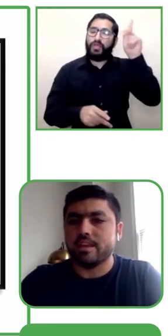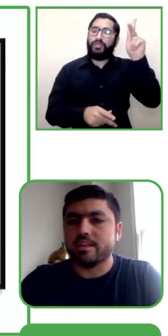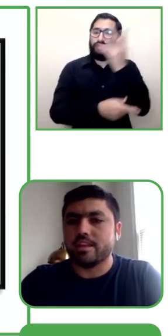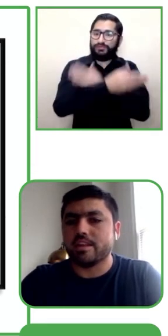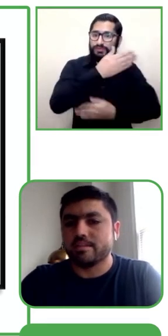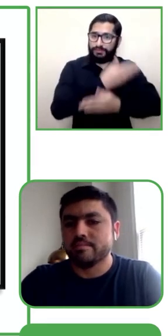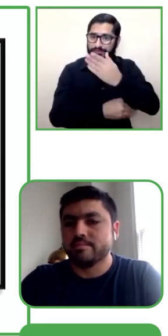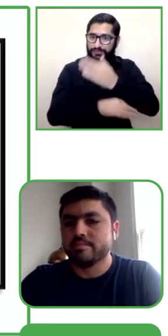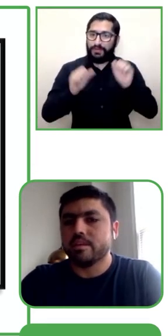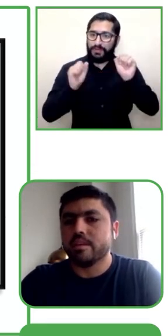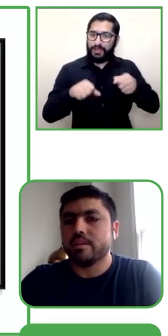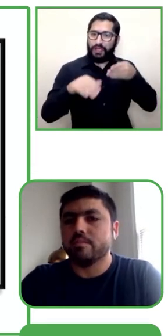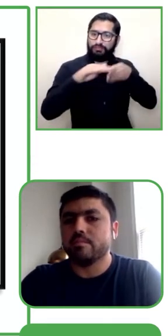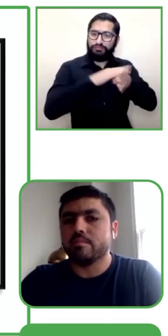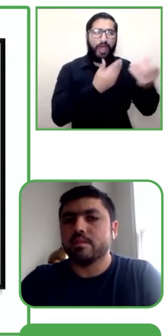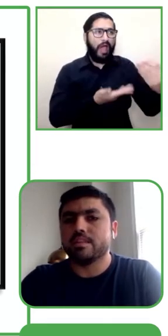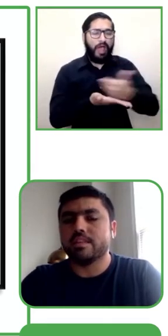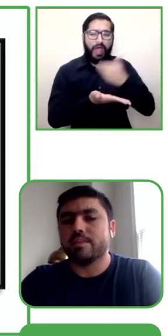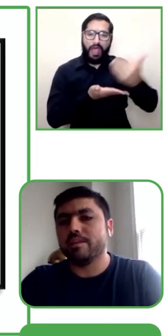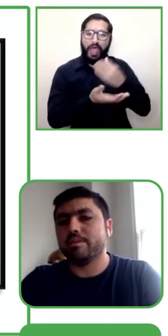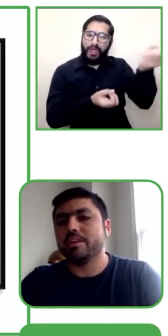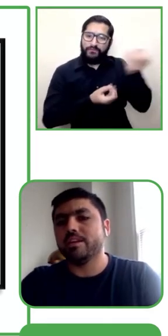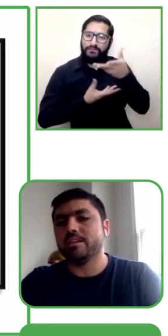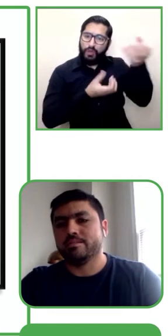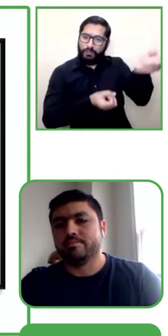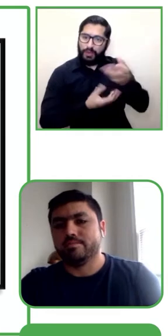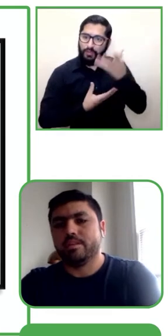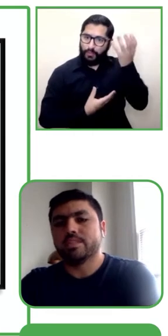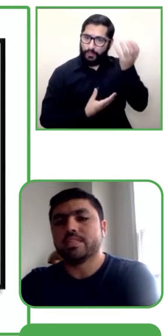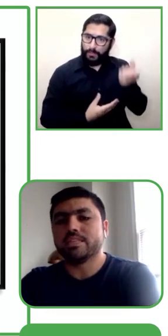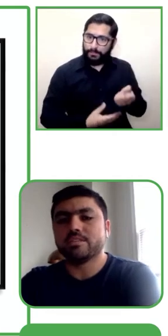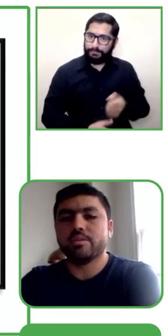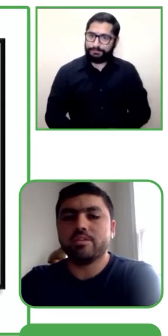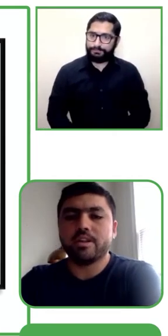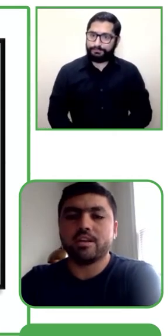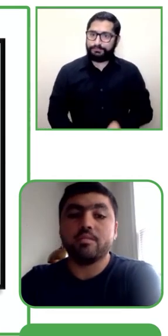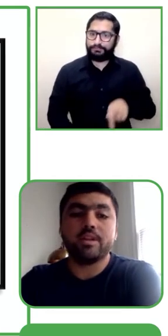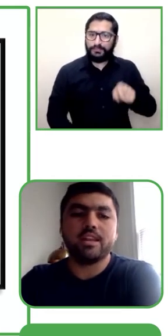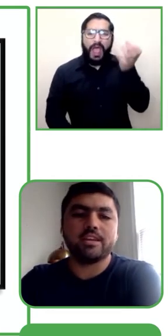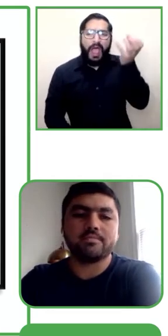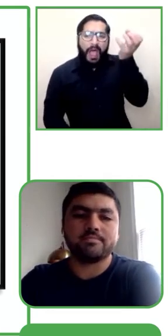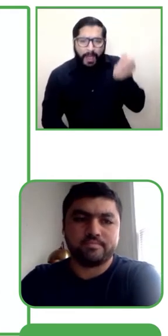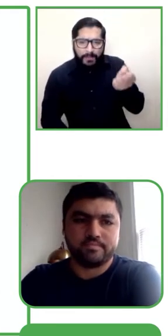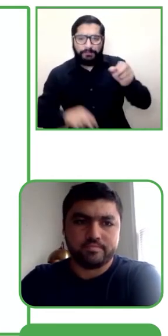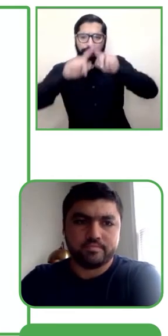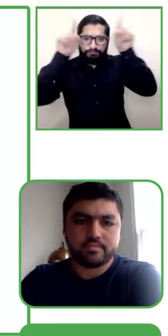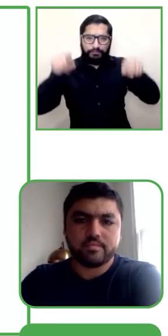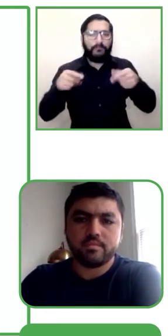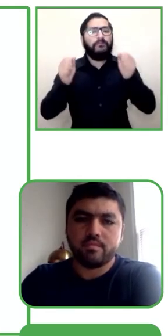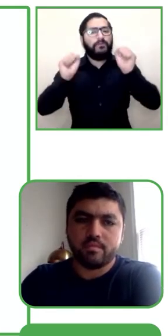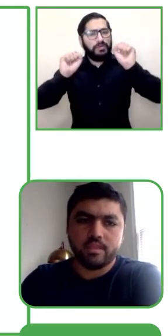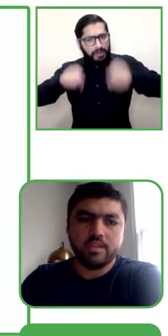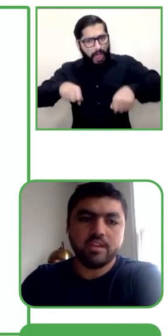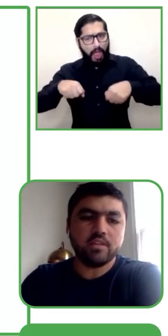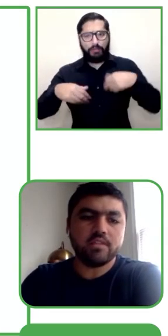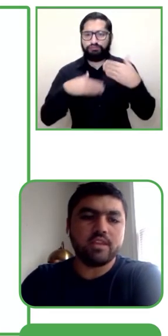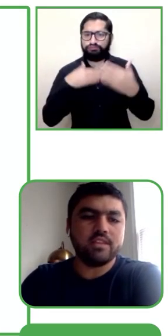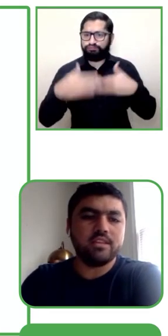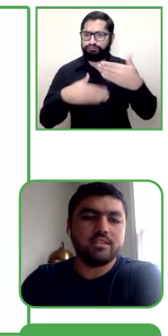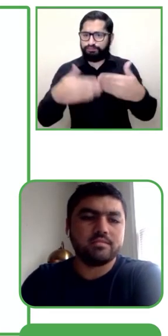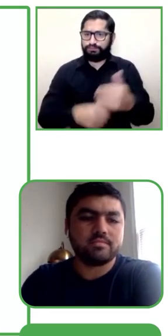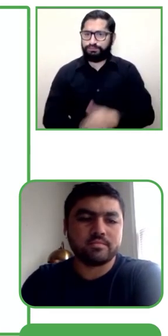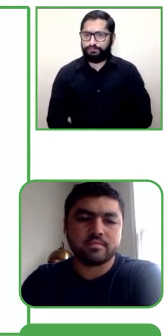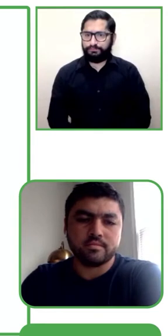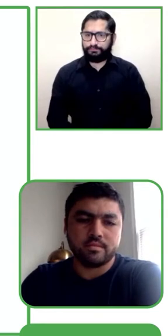tener sistemas que permitan una asistencia superior para la compra del libro. Y creo que el